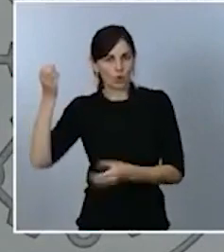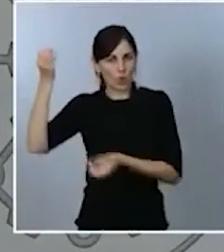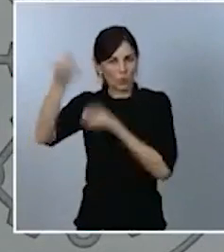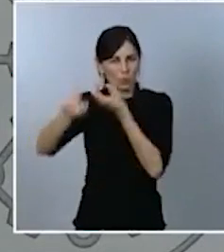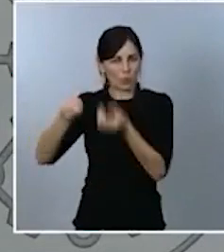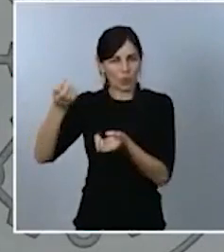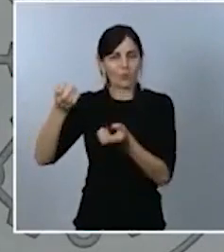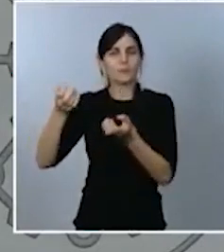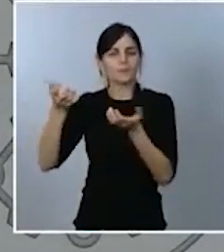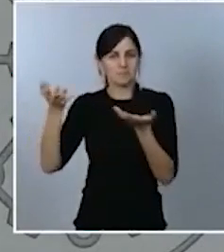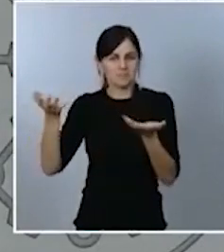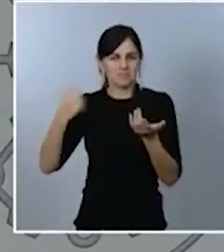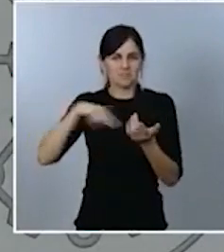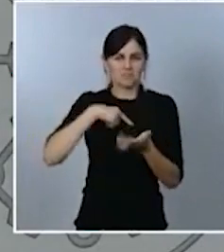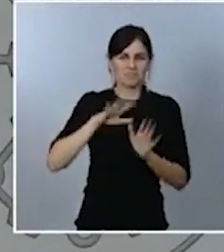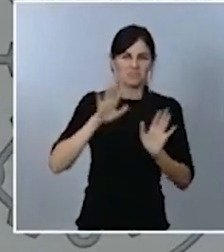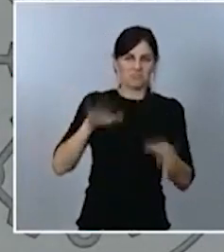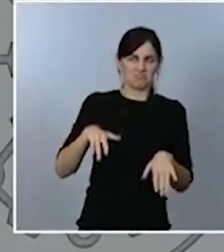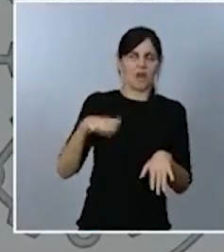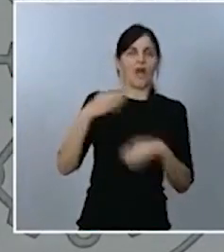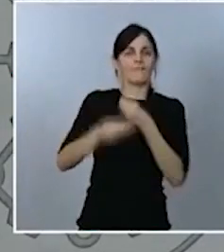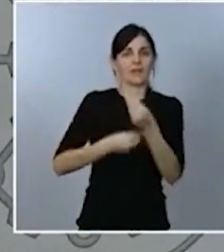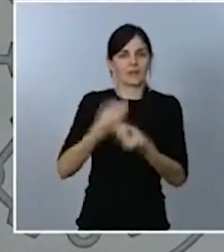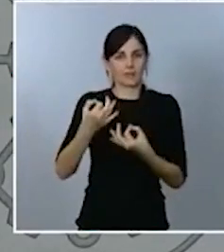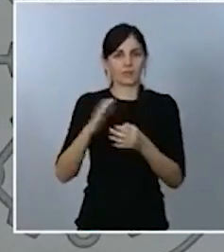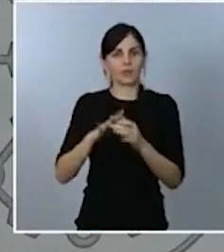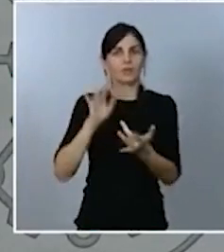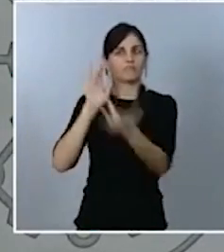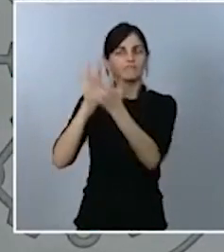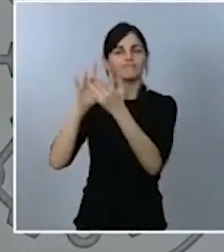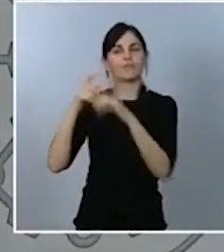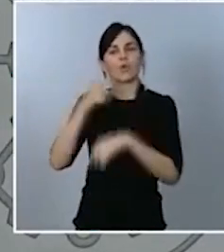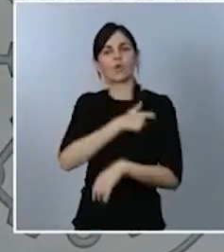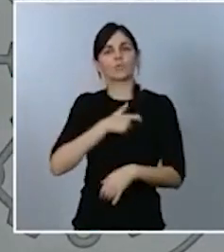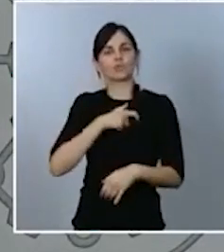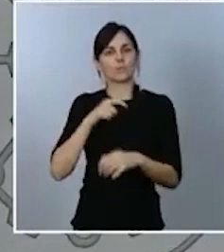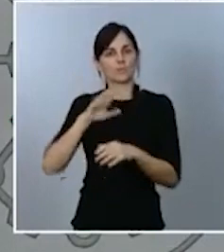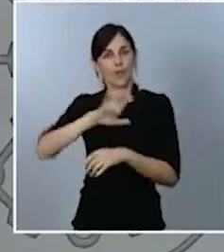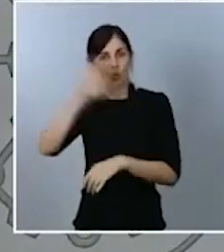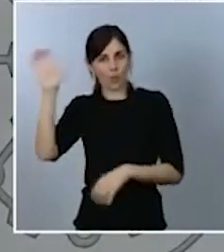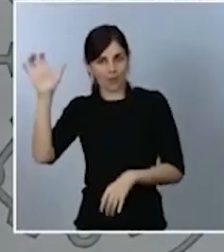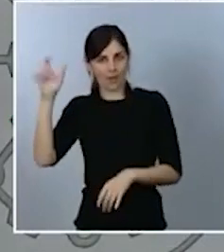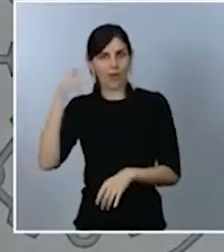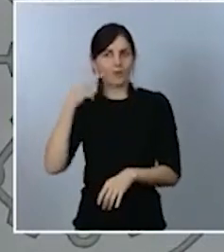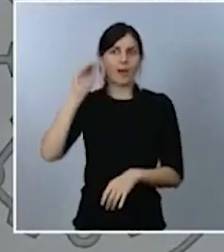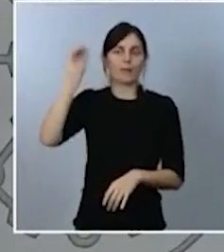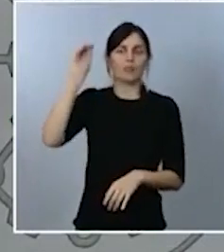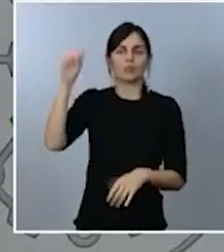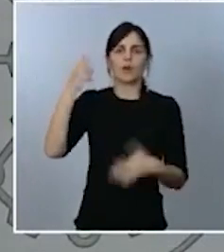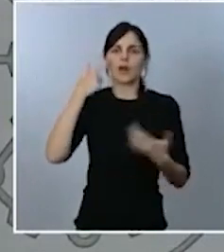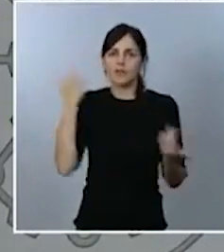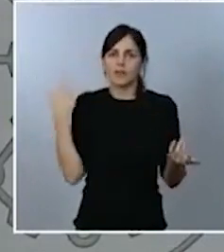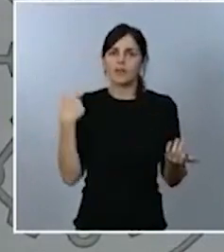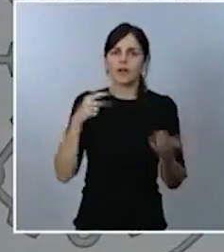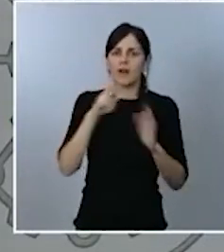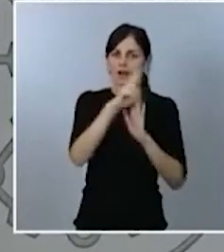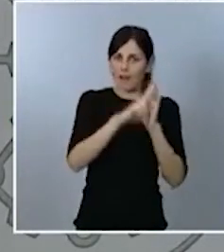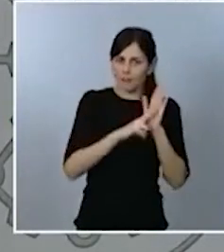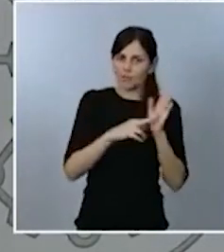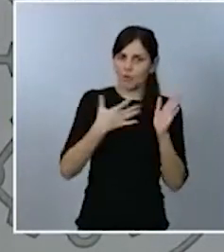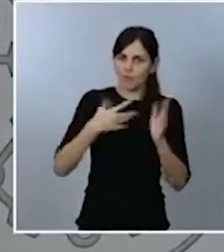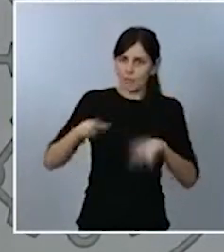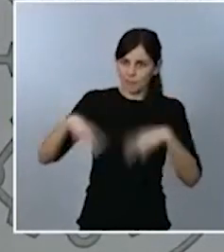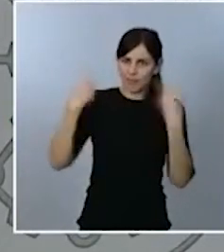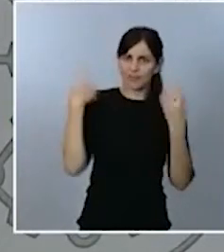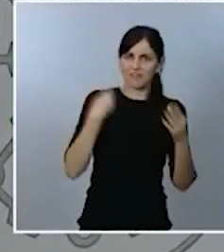Comisión Europea para confirmar este extremo de si realmente el reglamento permite o no una cierta flexibilidad en la aplicación de esta medida